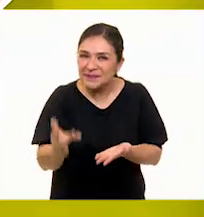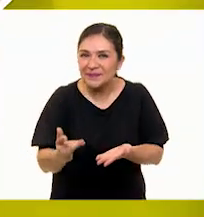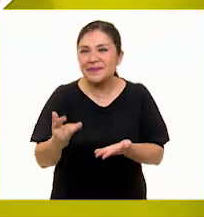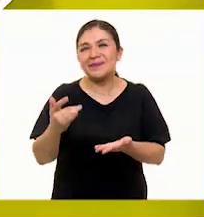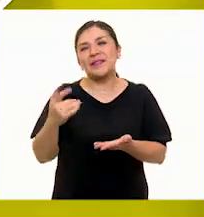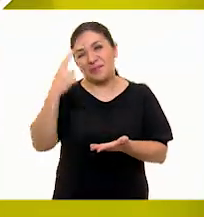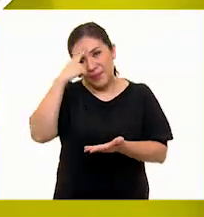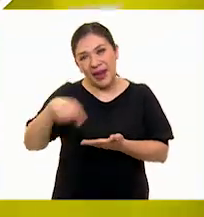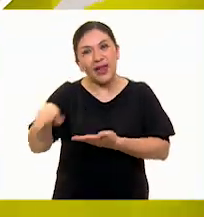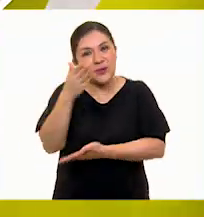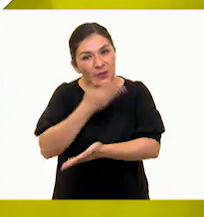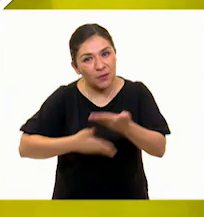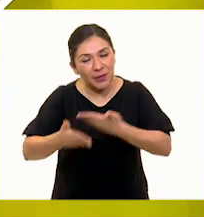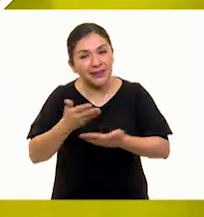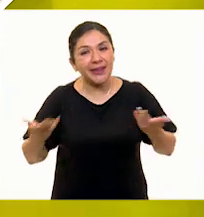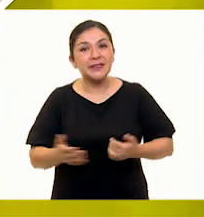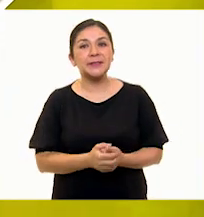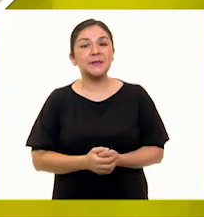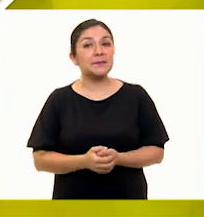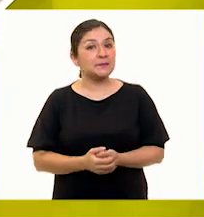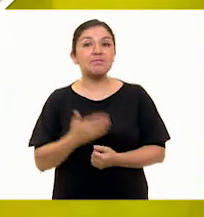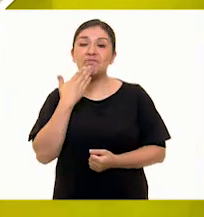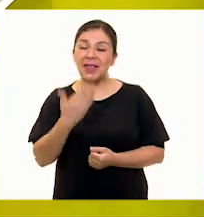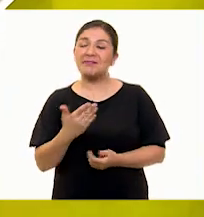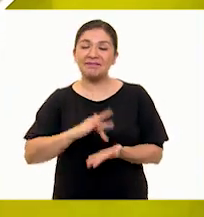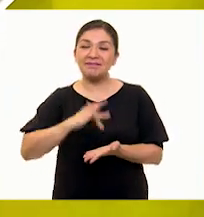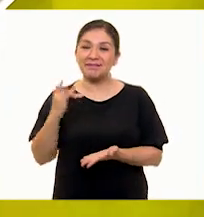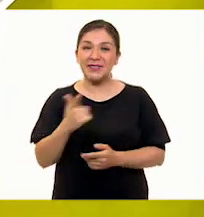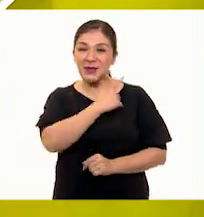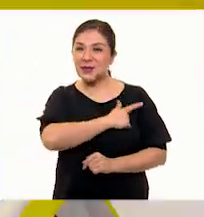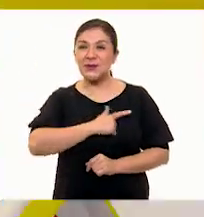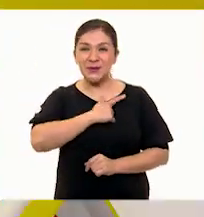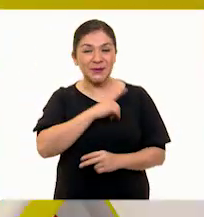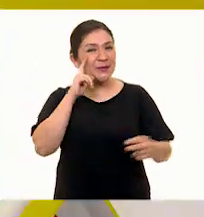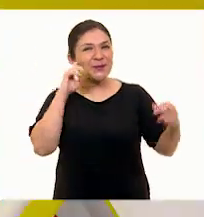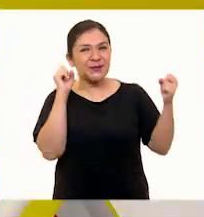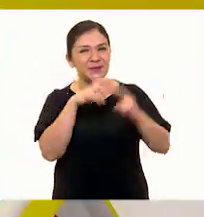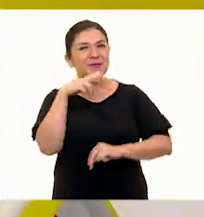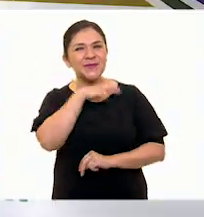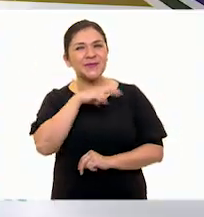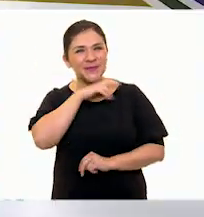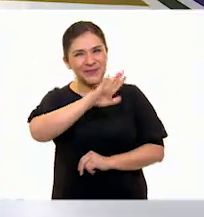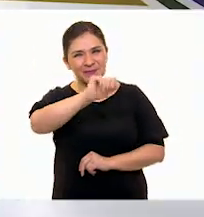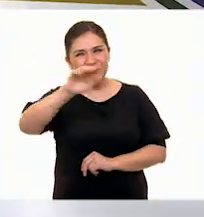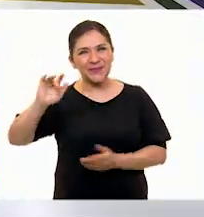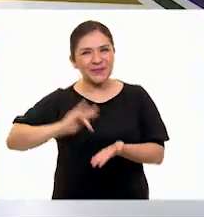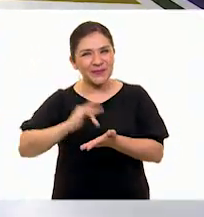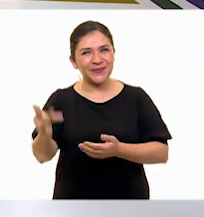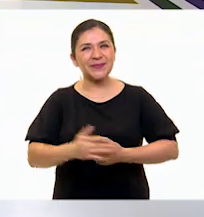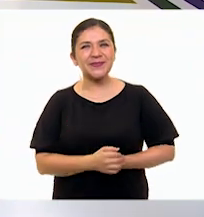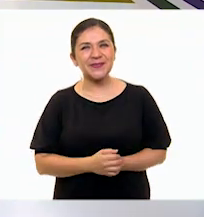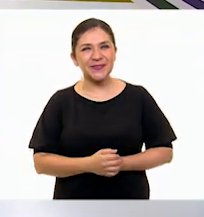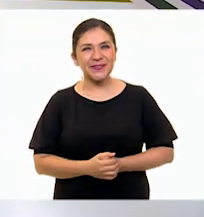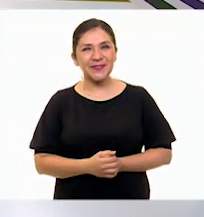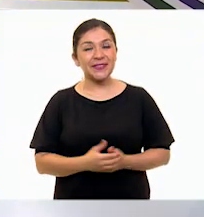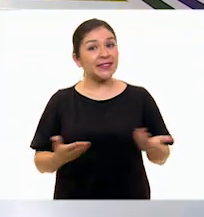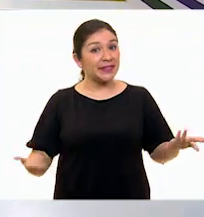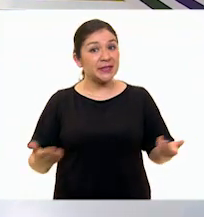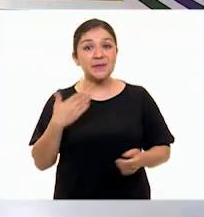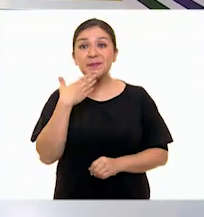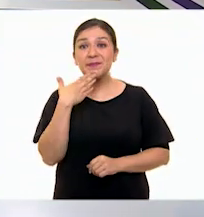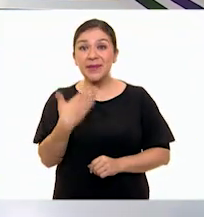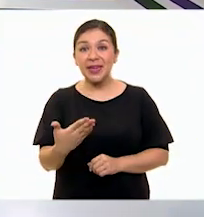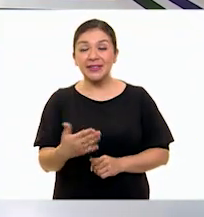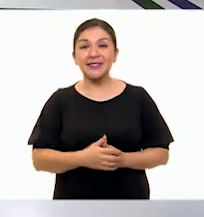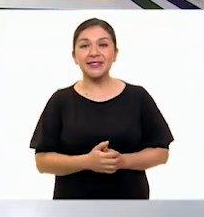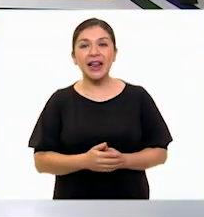por haber compartido y, bueno, pues, un placer. Nos vemos pronto. Gracias, Galo Escultor. Bien, y ahora, pues,